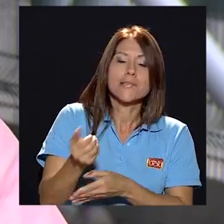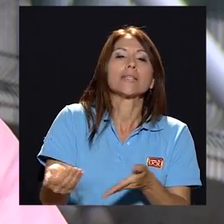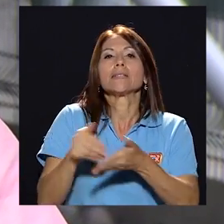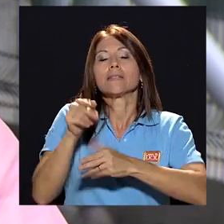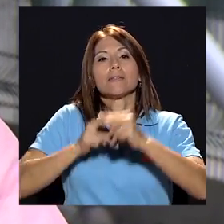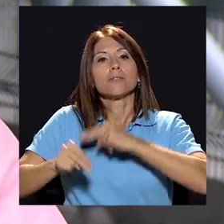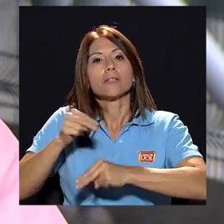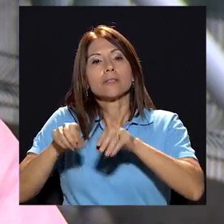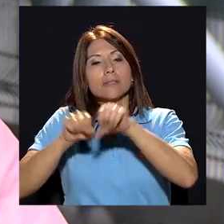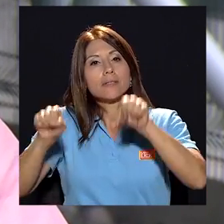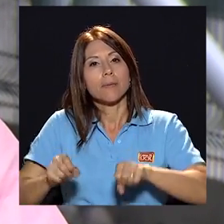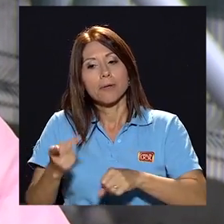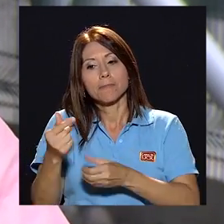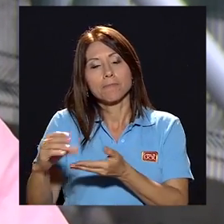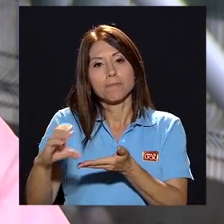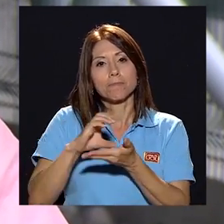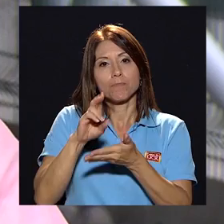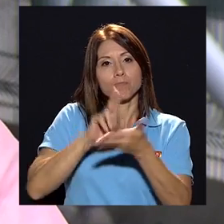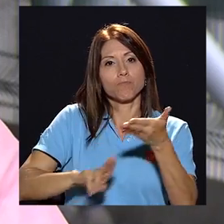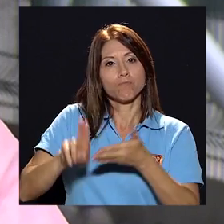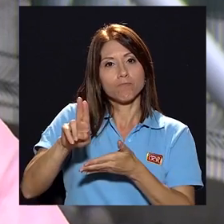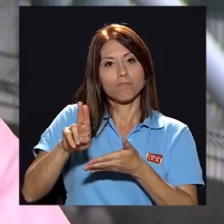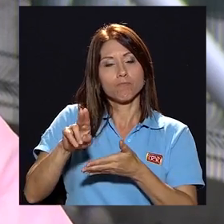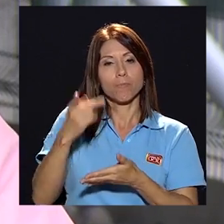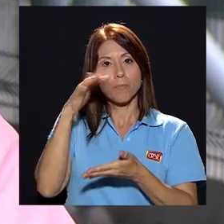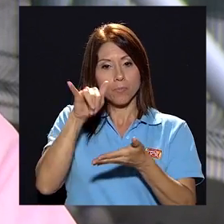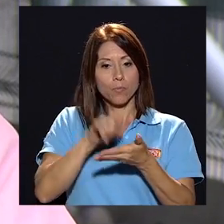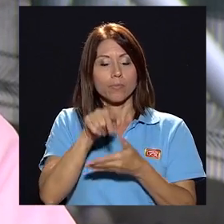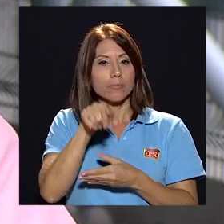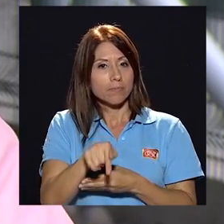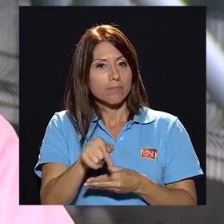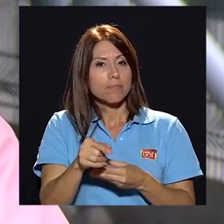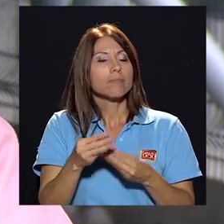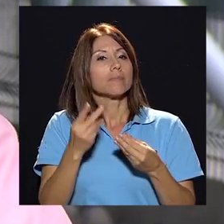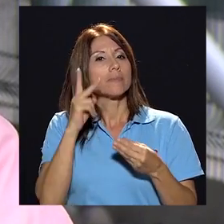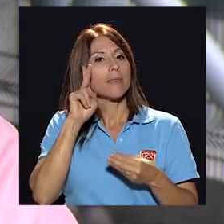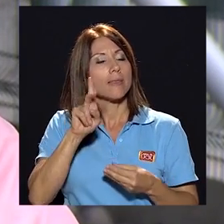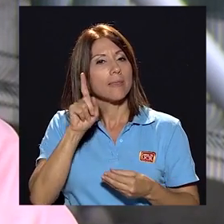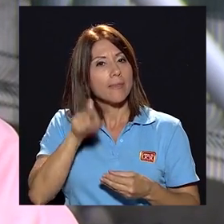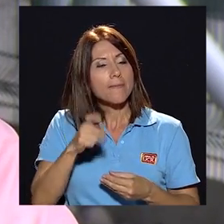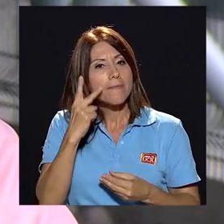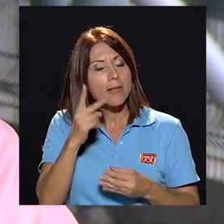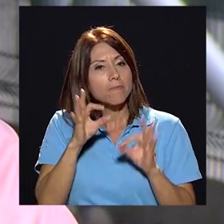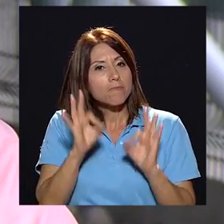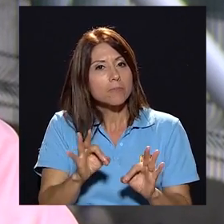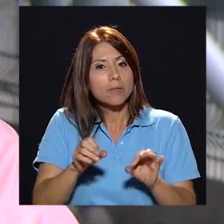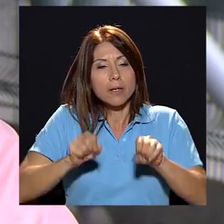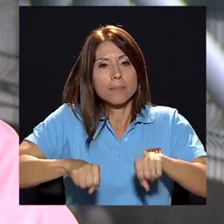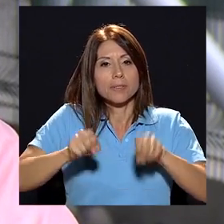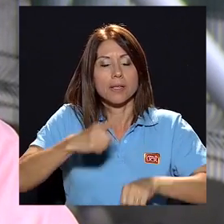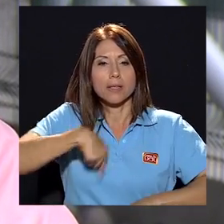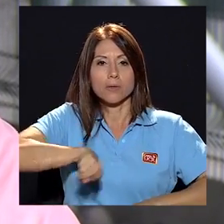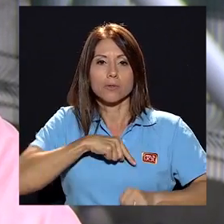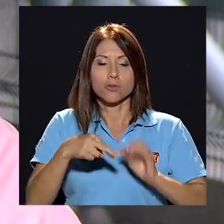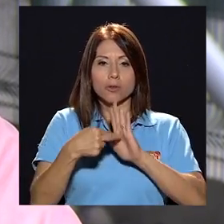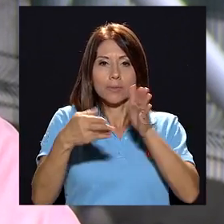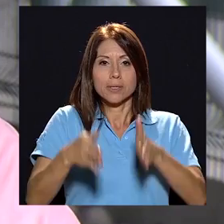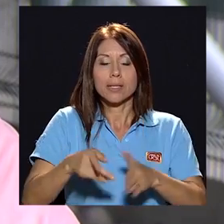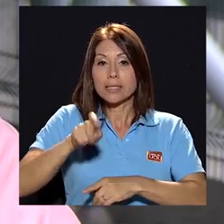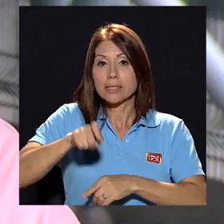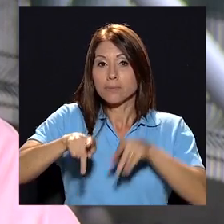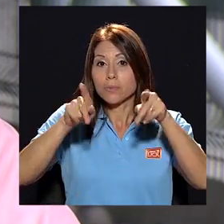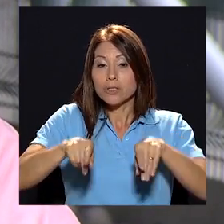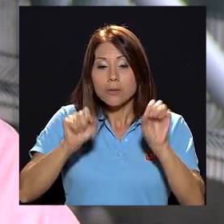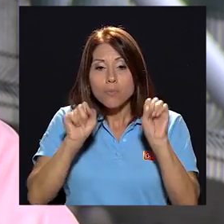universitario por eso aquí es donde más se potencializa y se maximiza la capacidad de nuestro representante necesitamos a alguien que